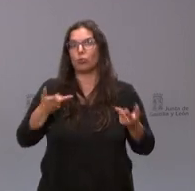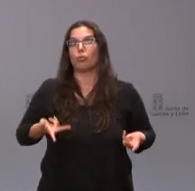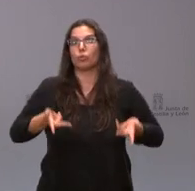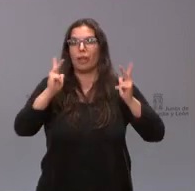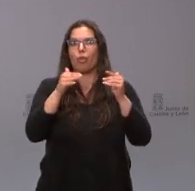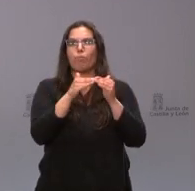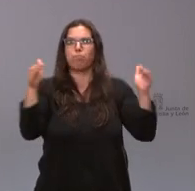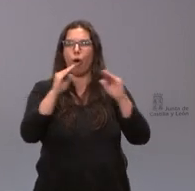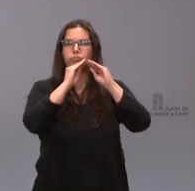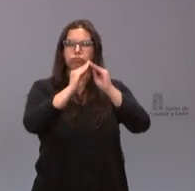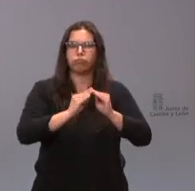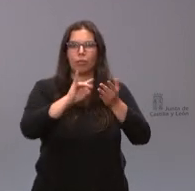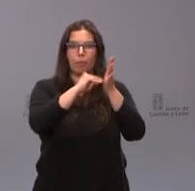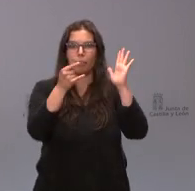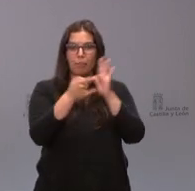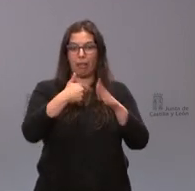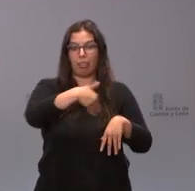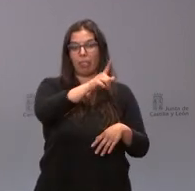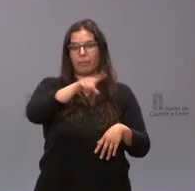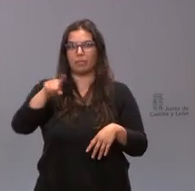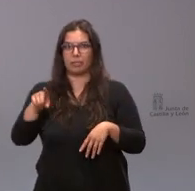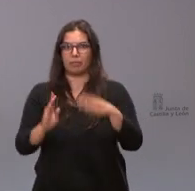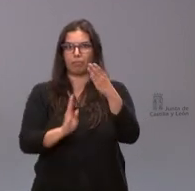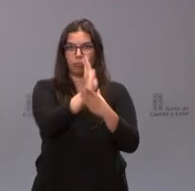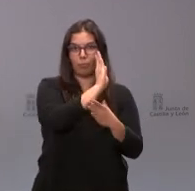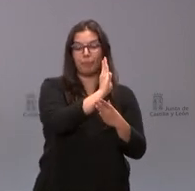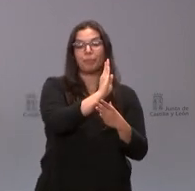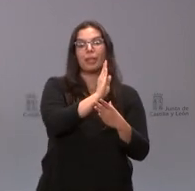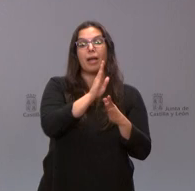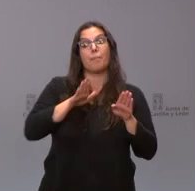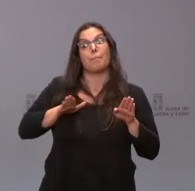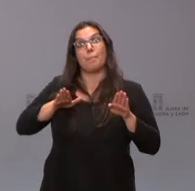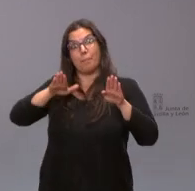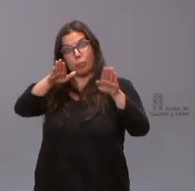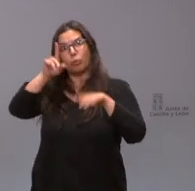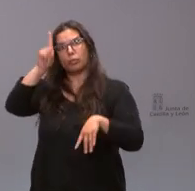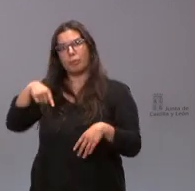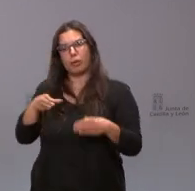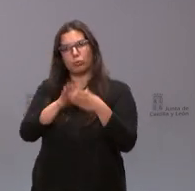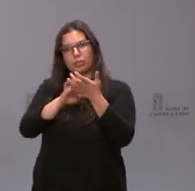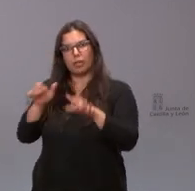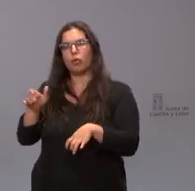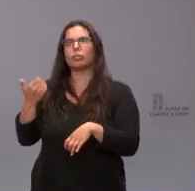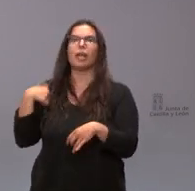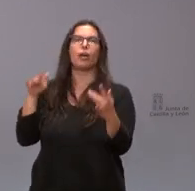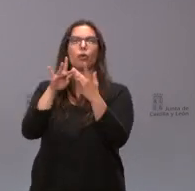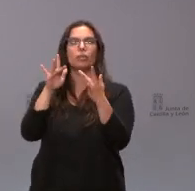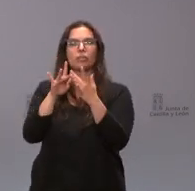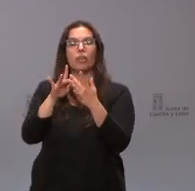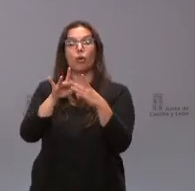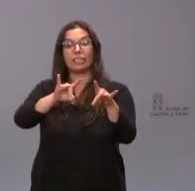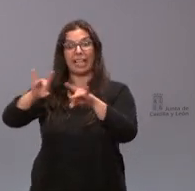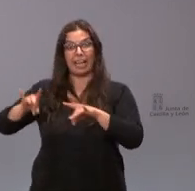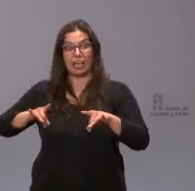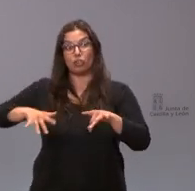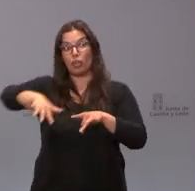del mismo que estará disponible en los próximos meses paralelamente ya la junta de Castilla y León está en contacto con algunos de los propietarios de los terrenos